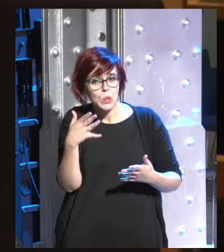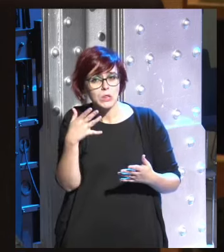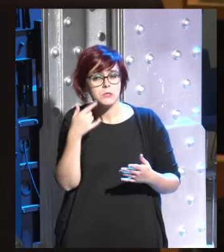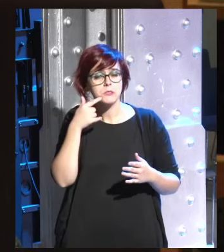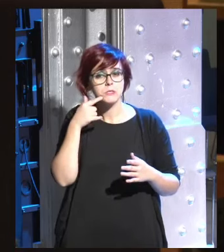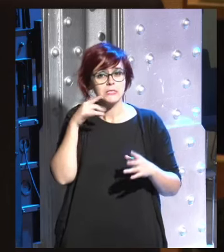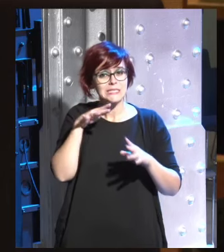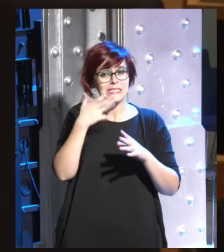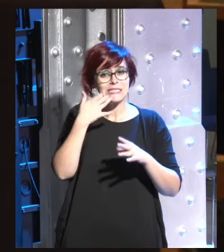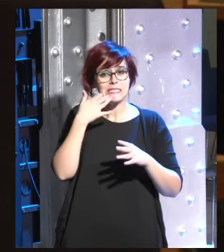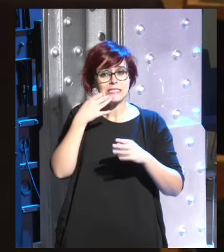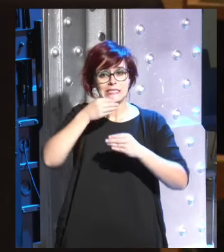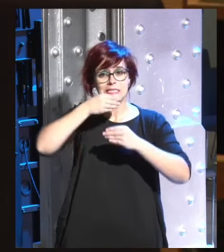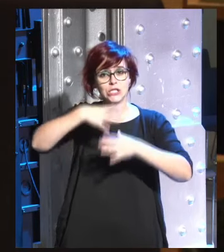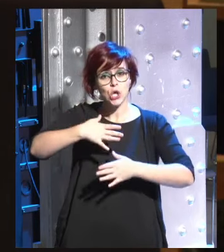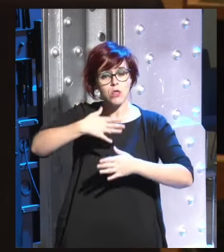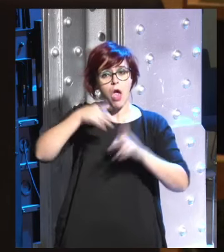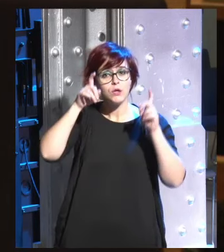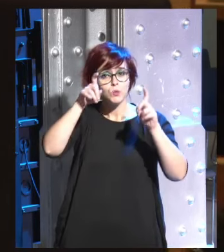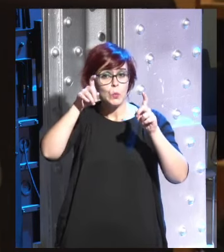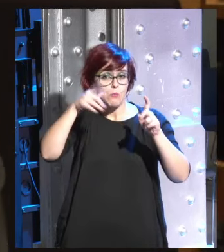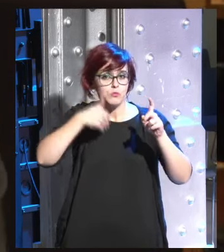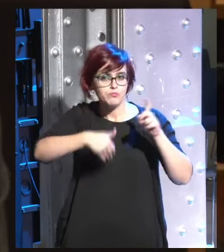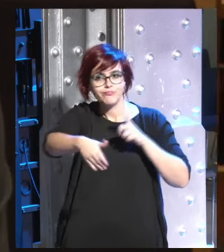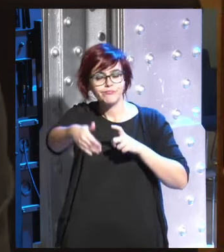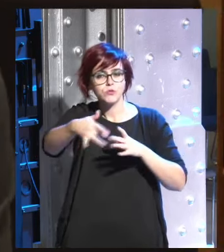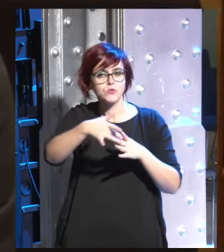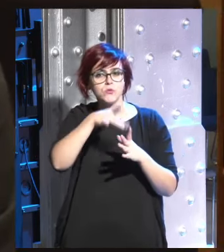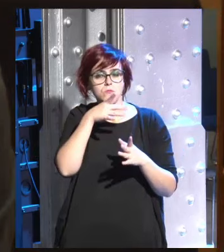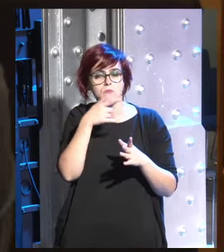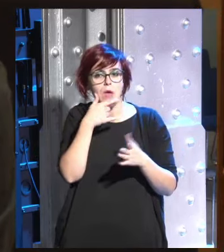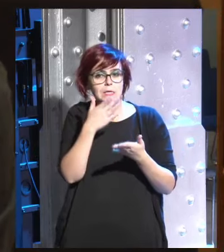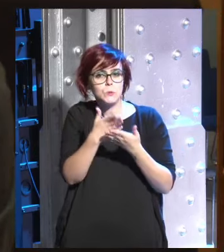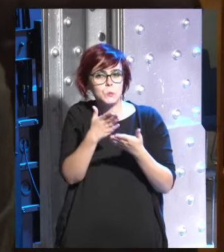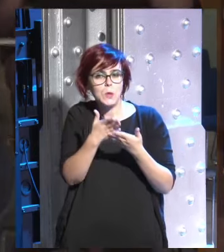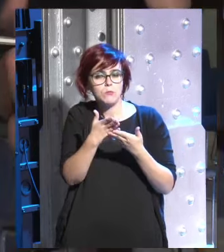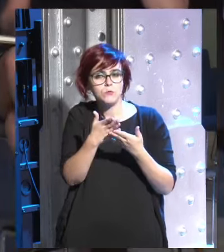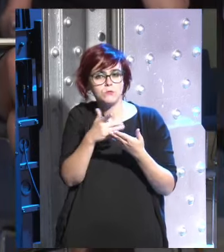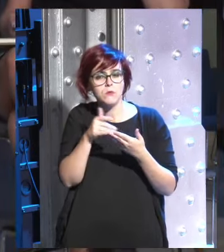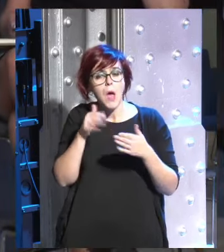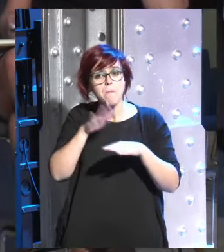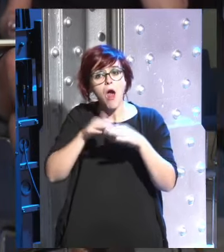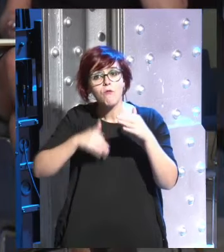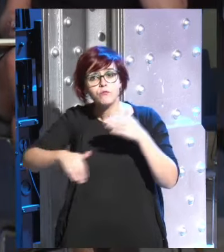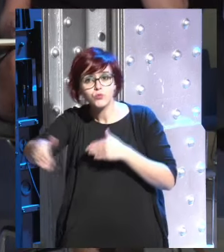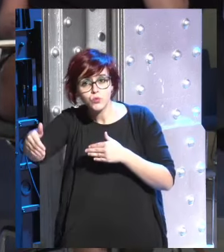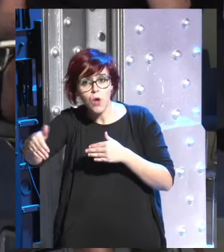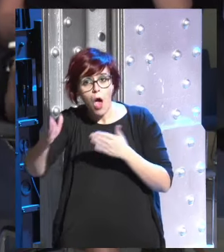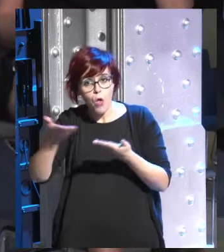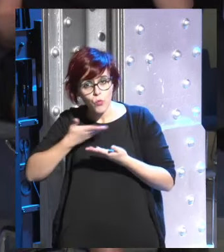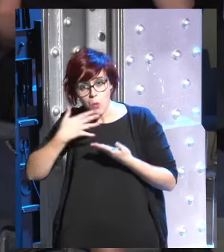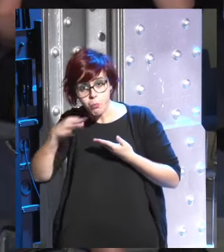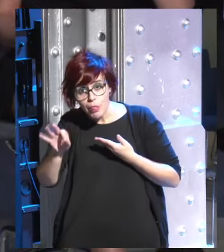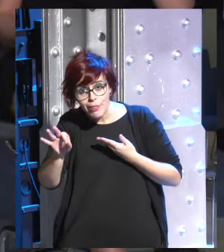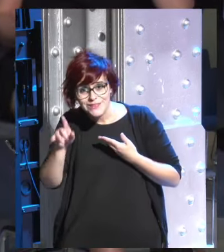ayudarnos estudiar historia de cara a este futuro incierto y desconocido? sí la respuesta sí